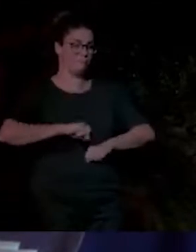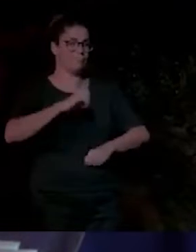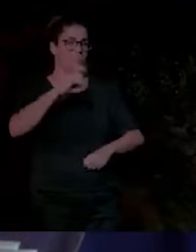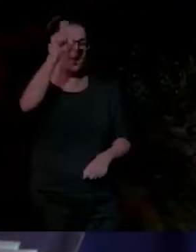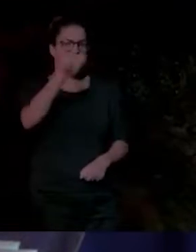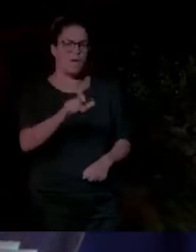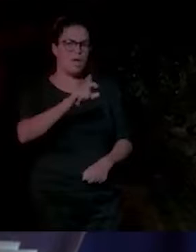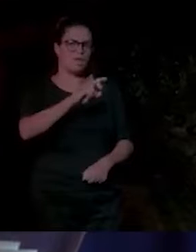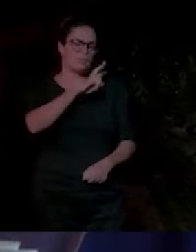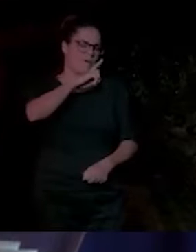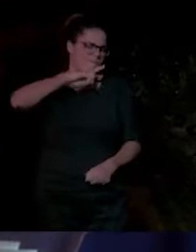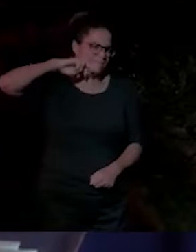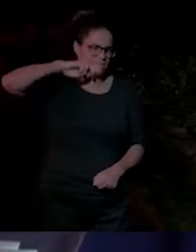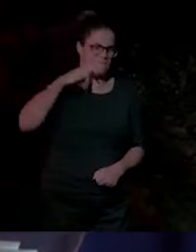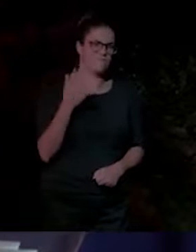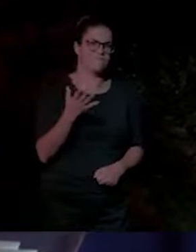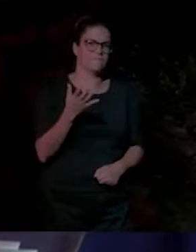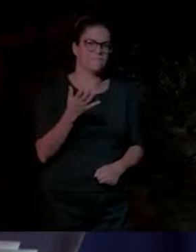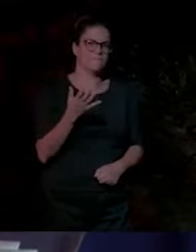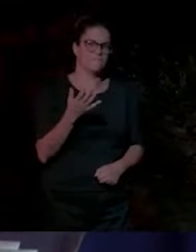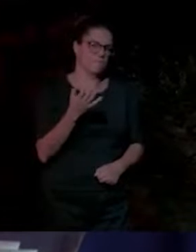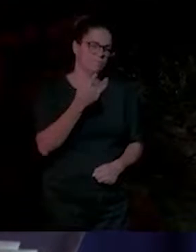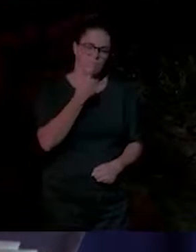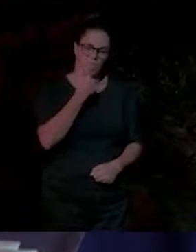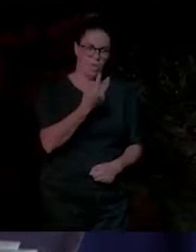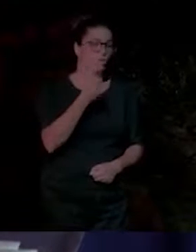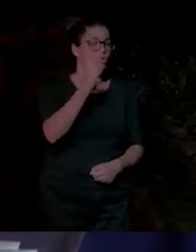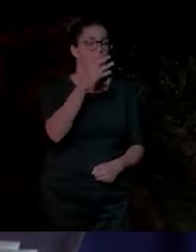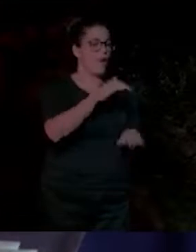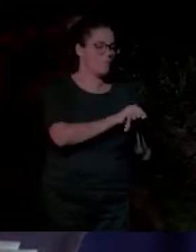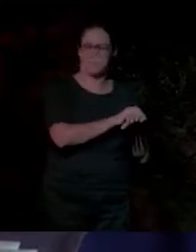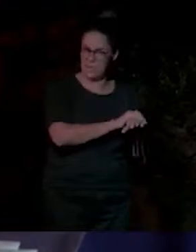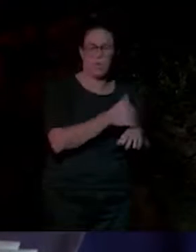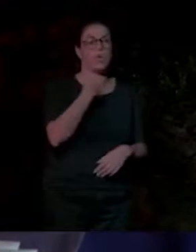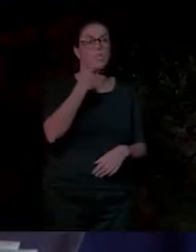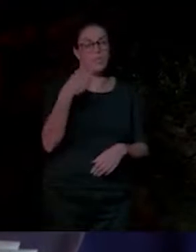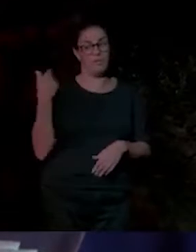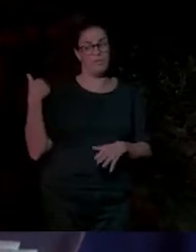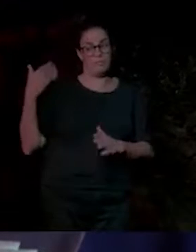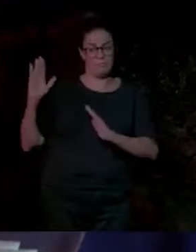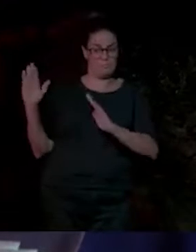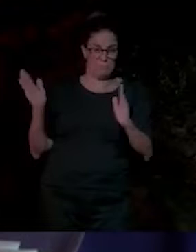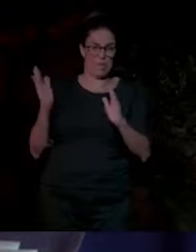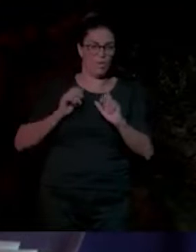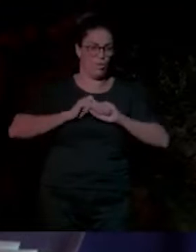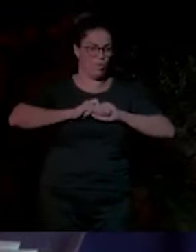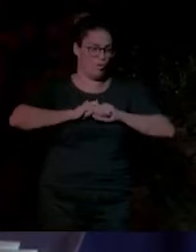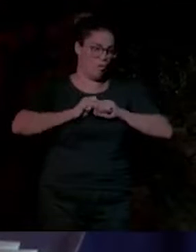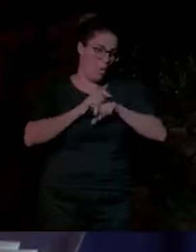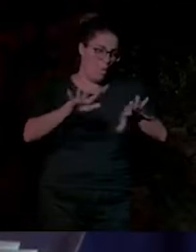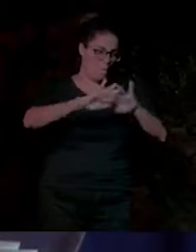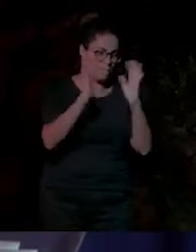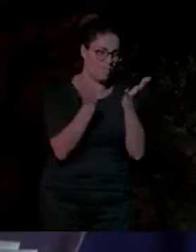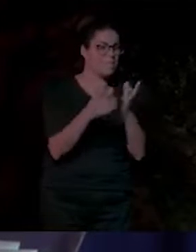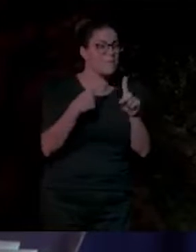enorme valía. No me puede la amistad. Les puedo decir que en todo este periodo de pandemia y sobre todo en ese momento,